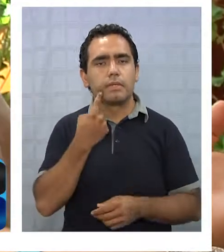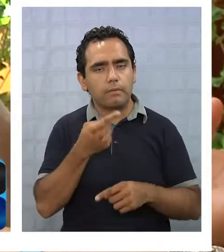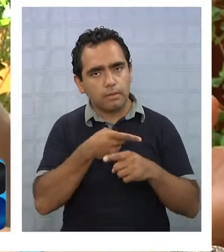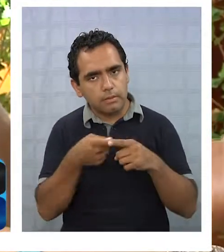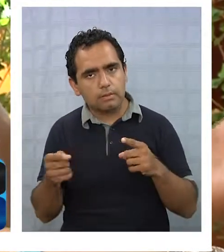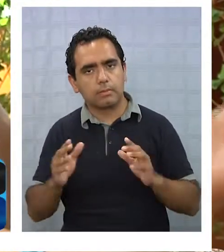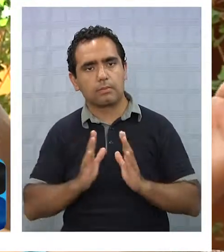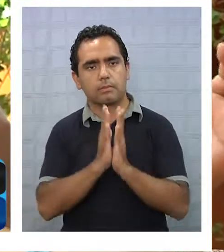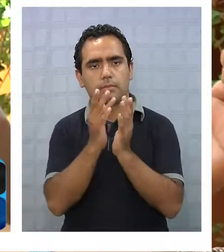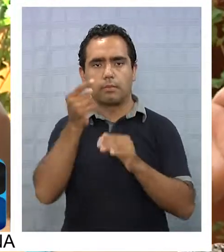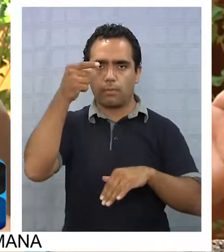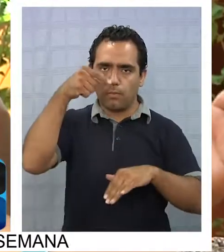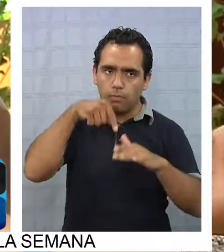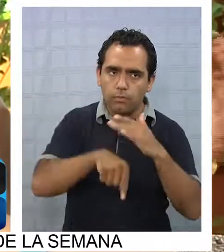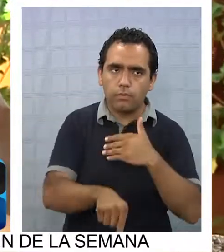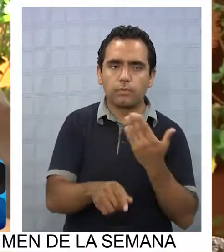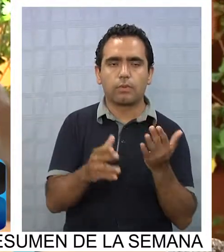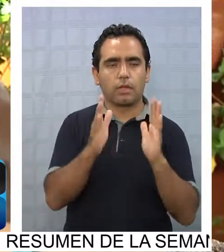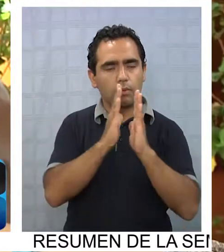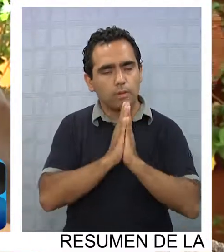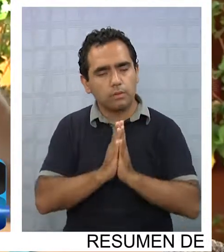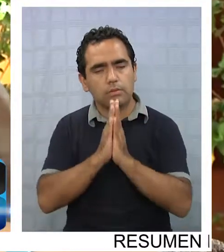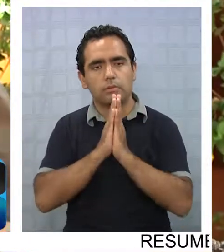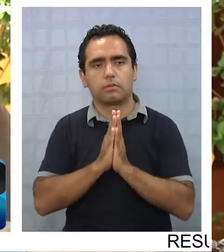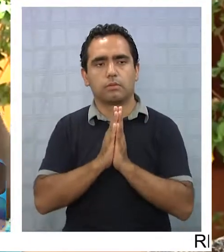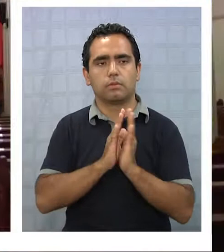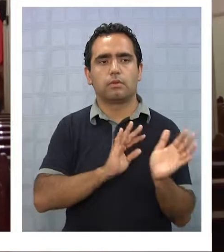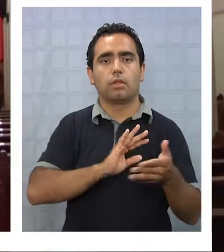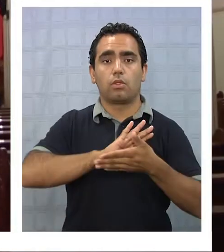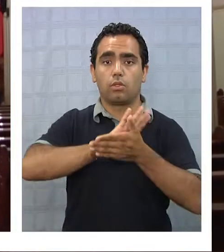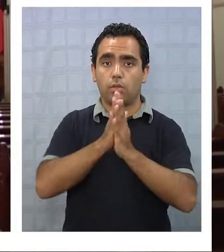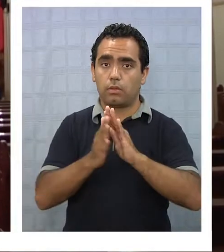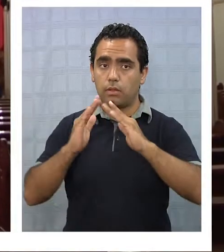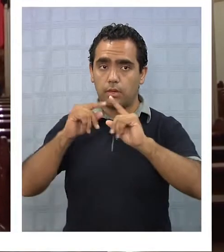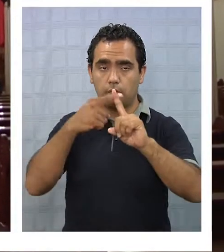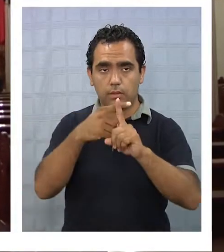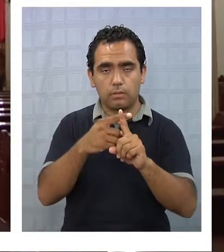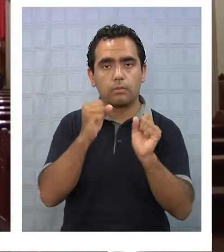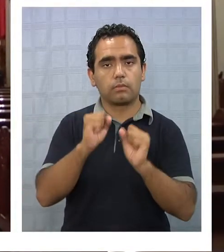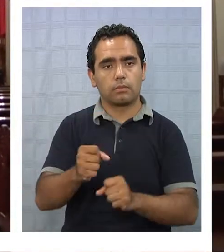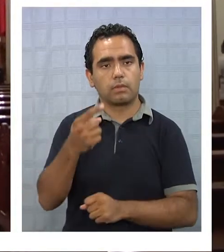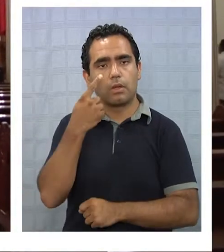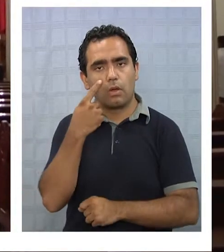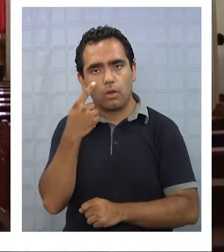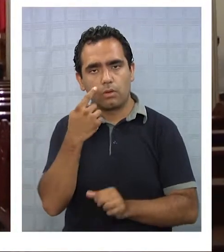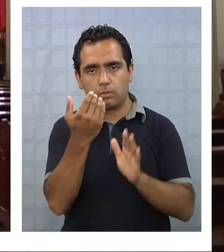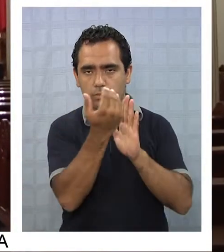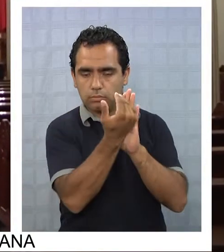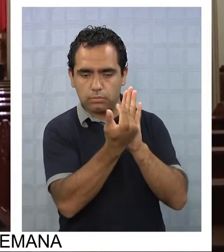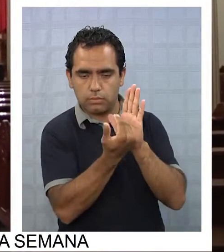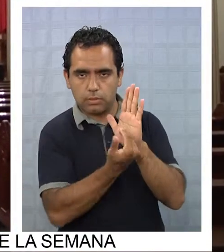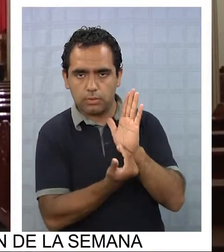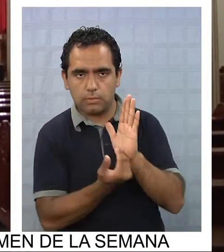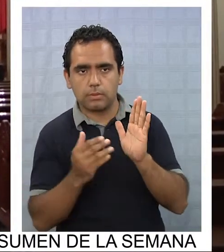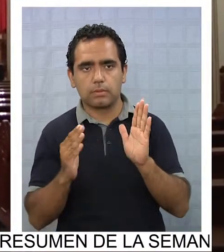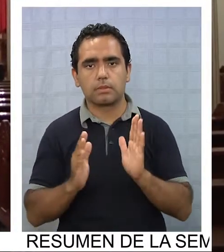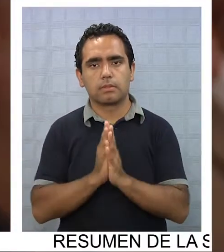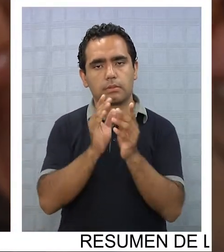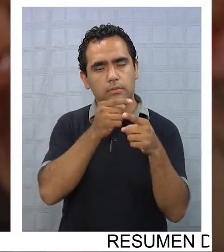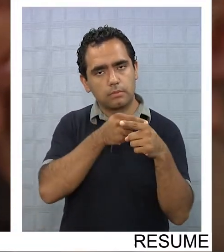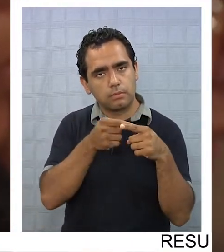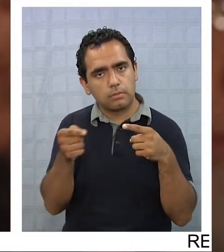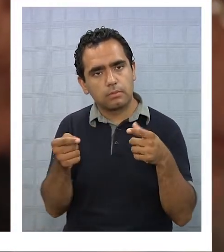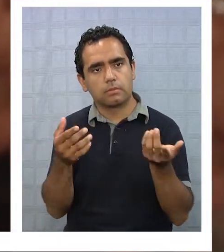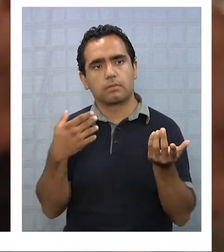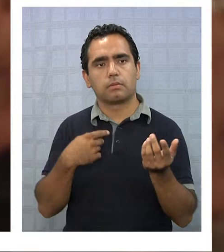la Semana Santa, pero en la profundidad de la oración. En todas las parroquias se puede conocer la programación de Semana